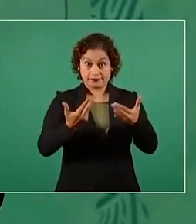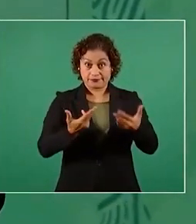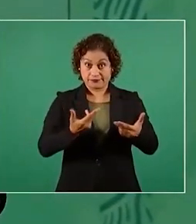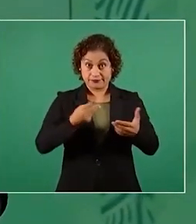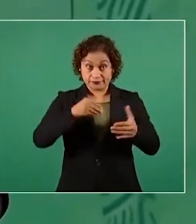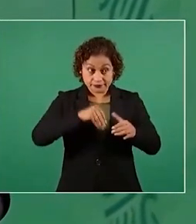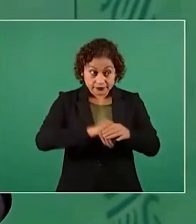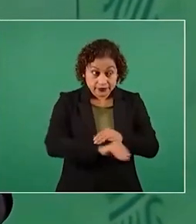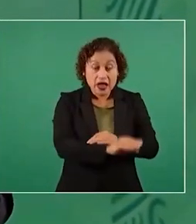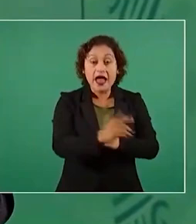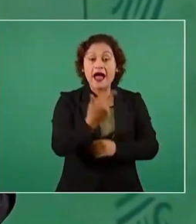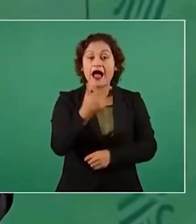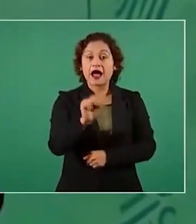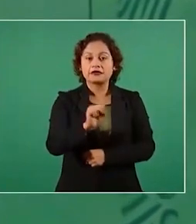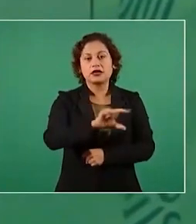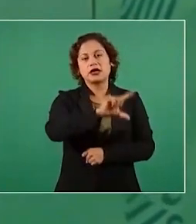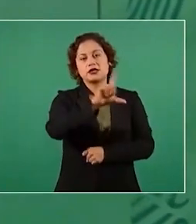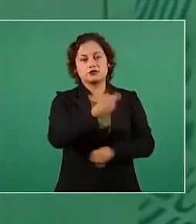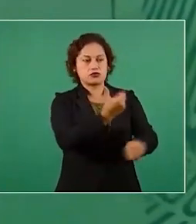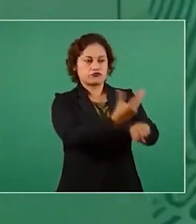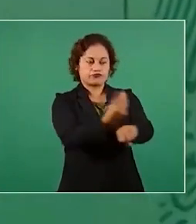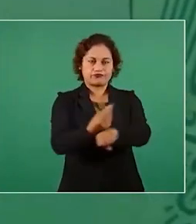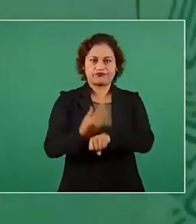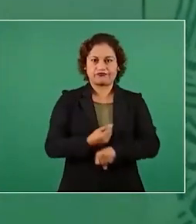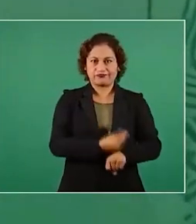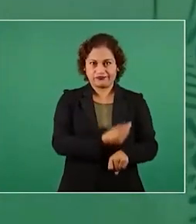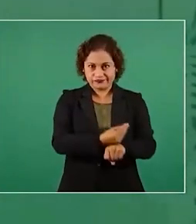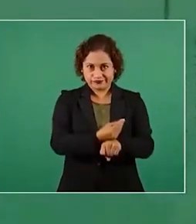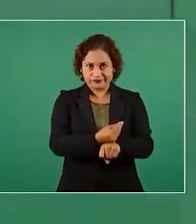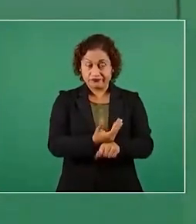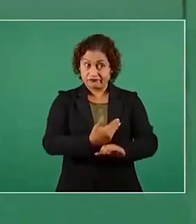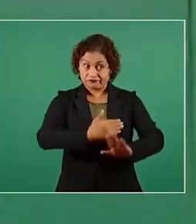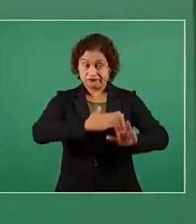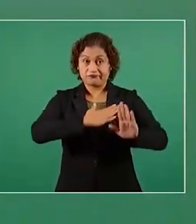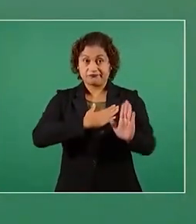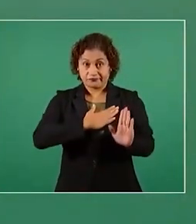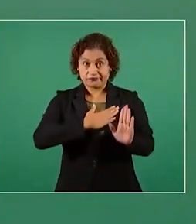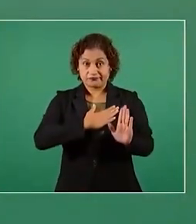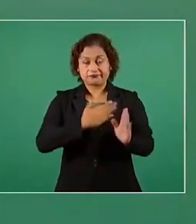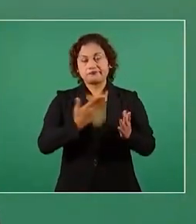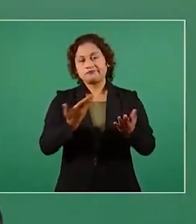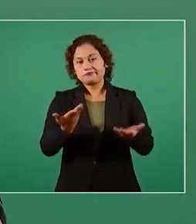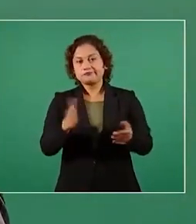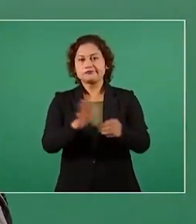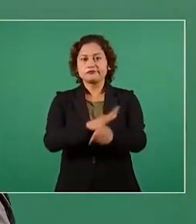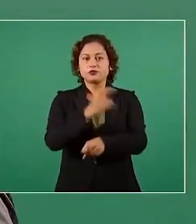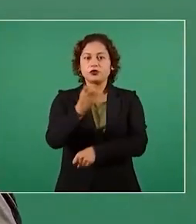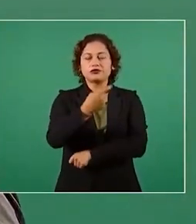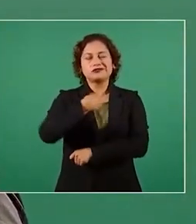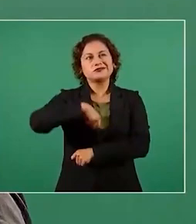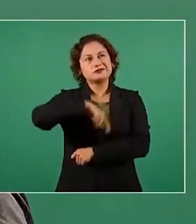entonces estamos pensando que quien quiera